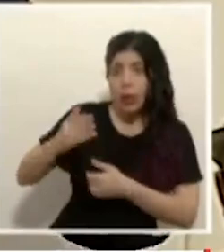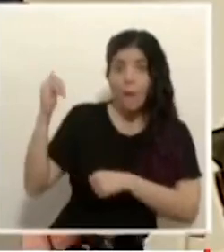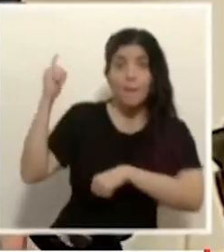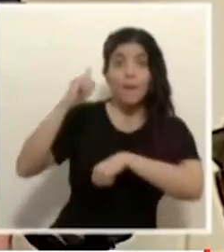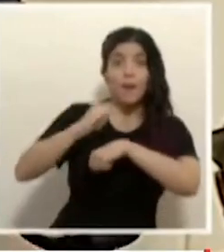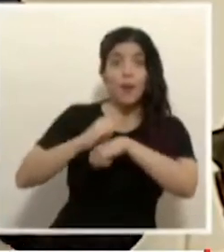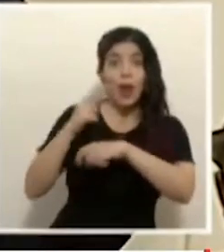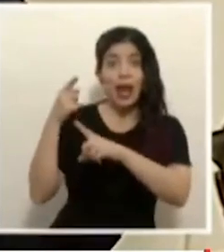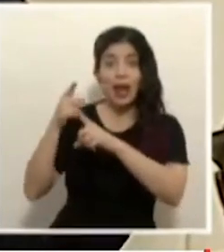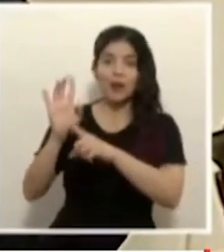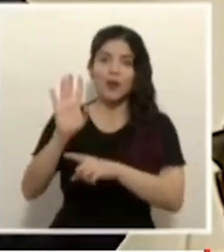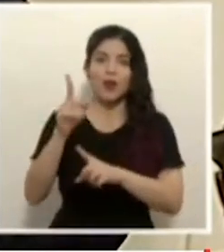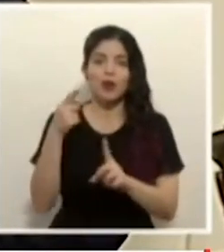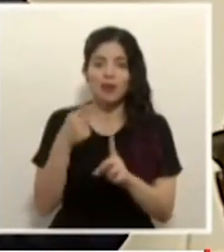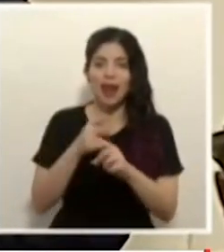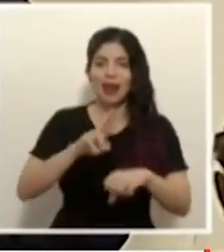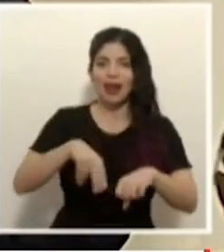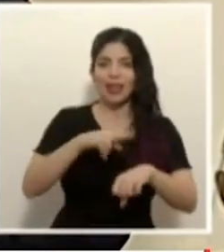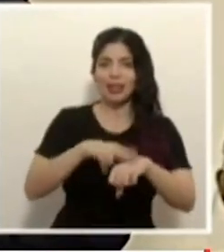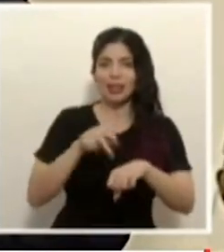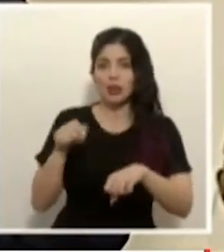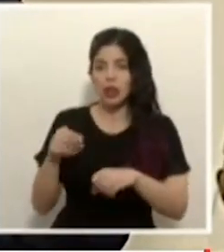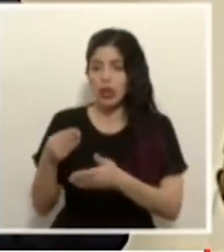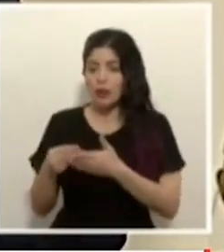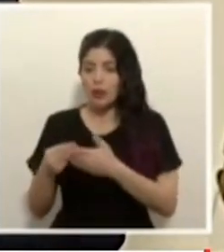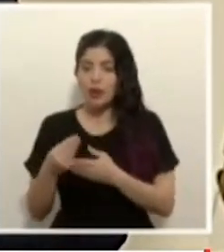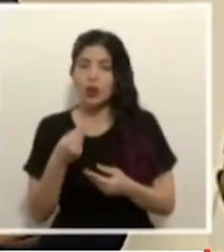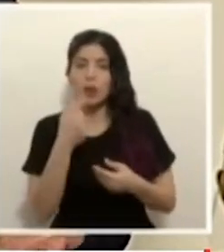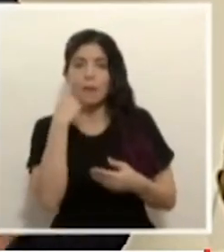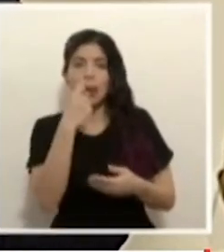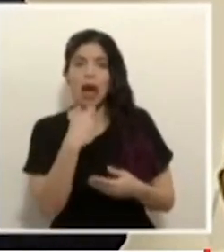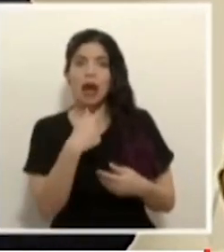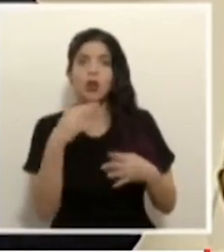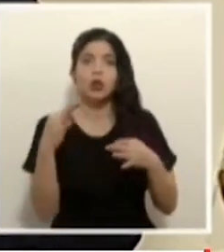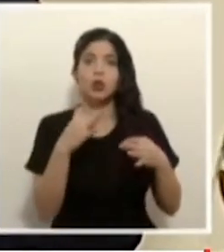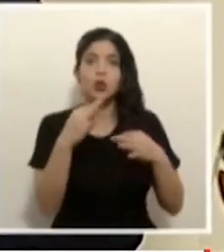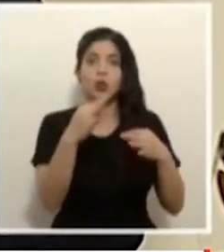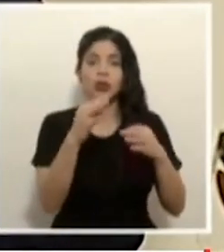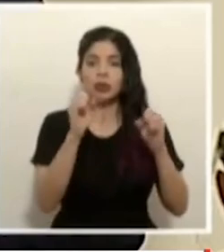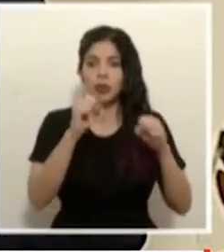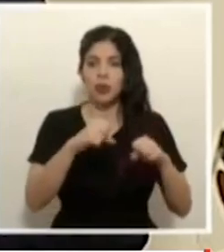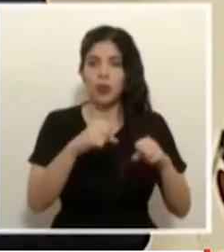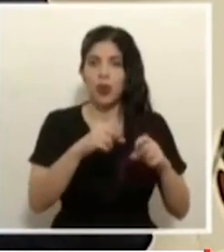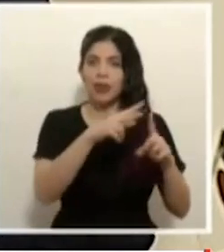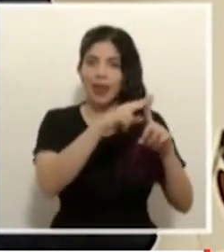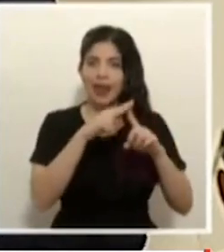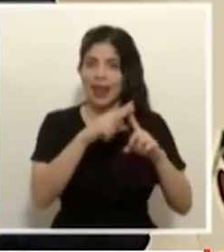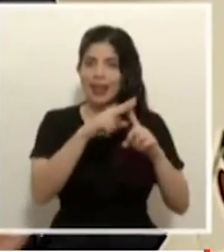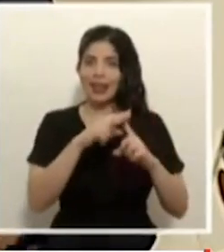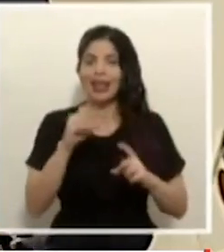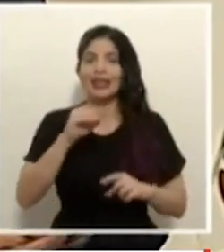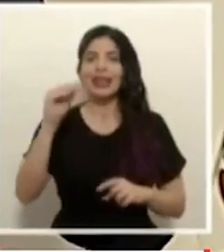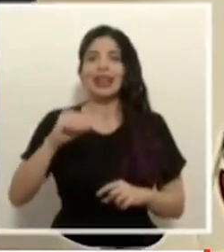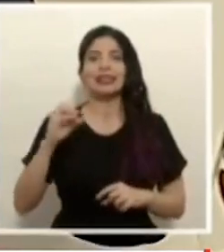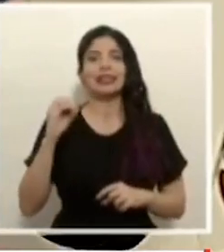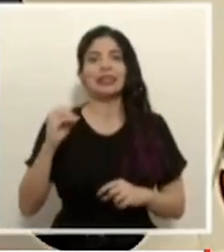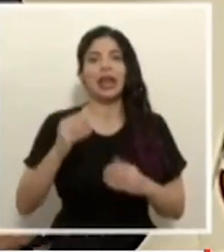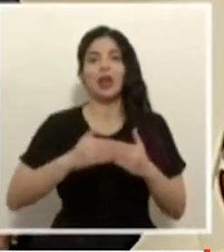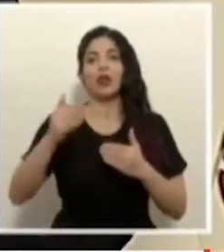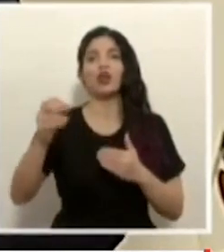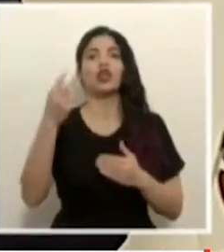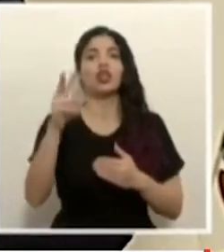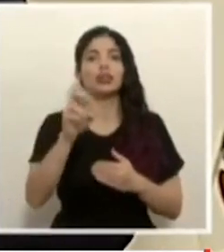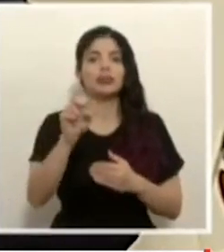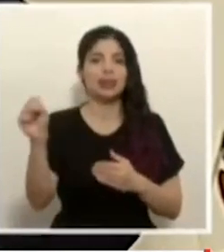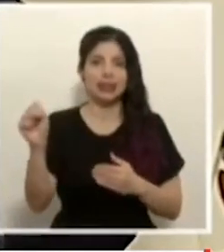sino en la parte nacional para que se permitan este acceso a los turistas de crédito tasa cero por 12 meses como